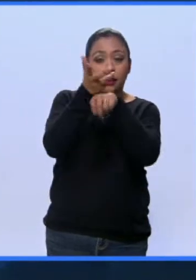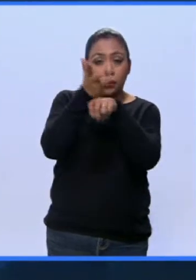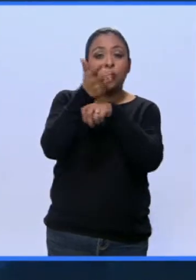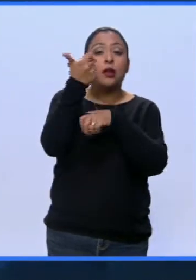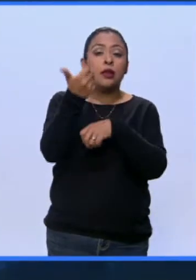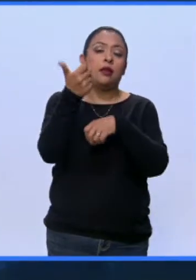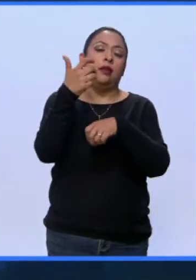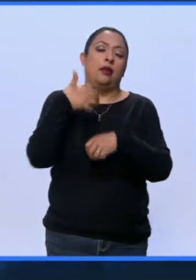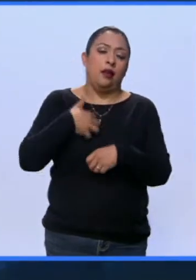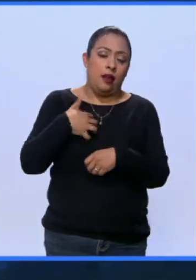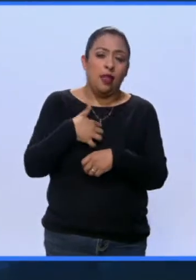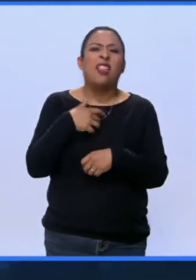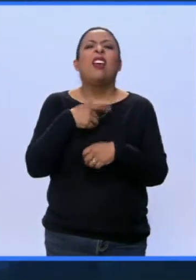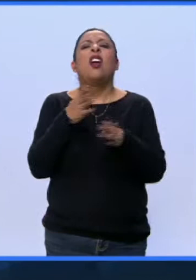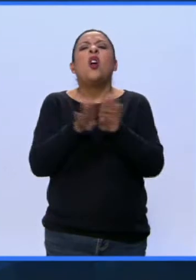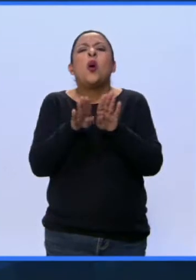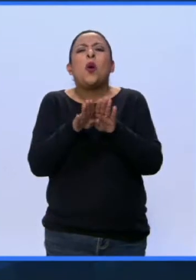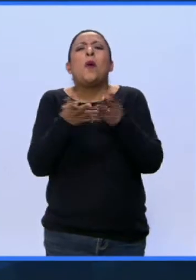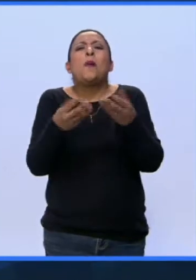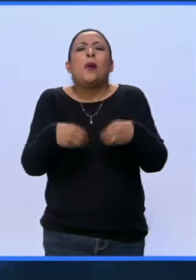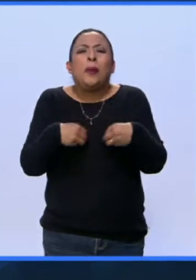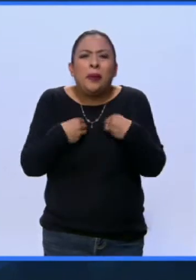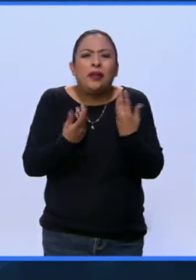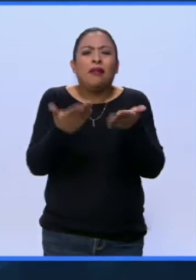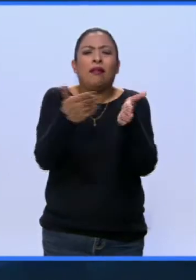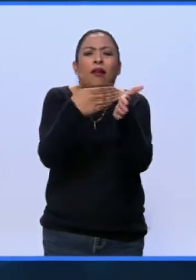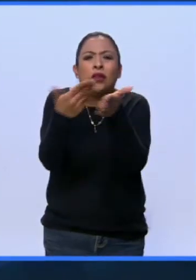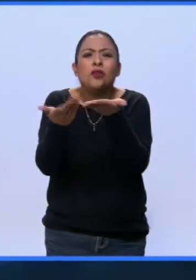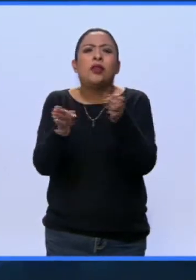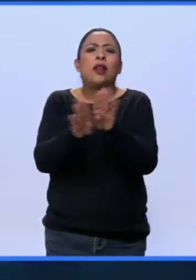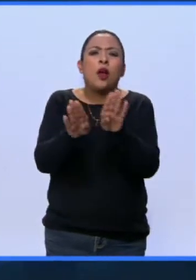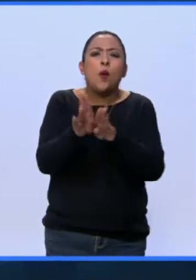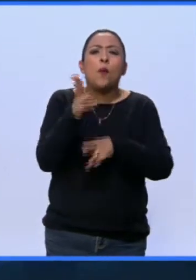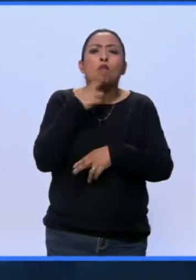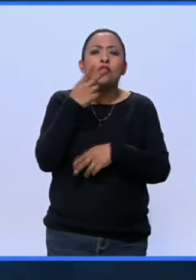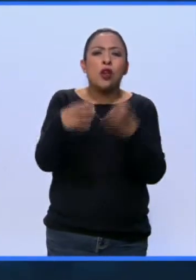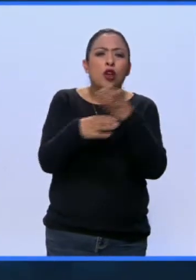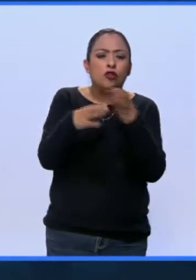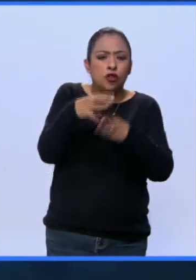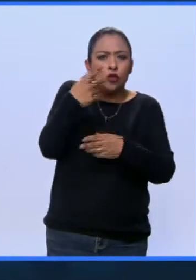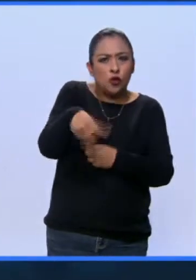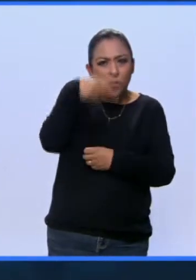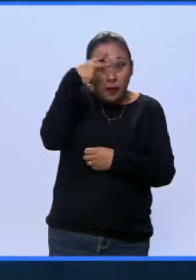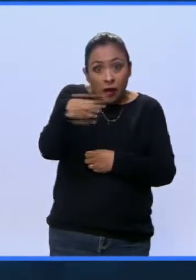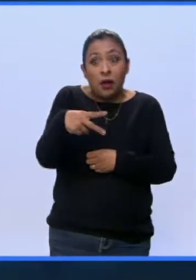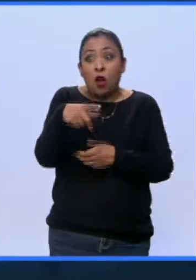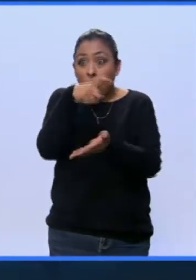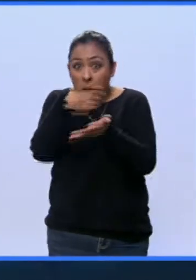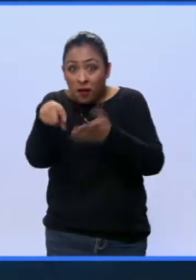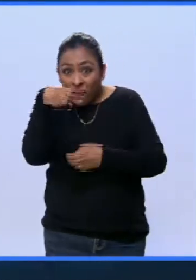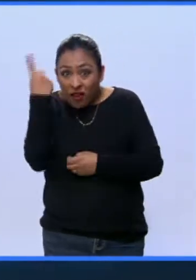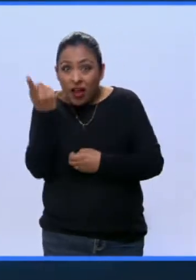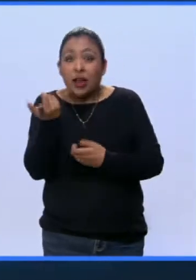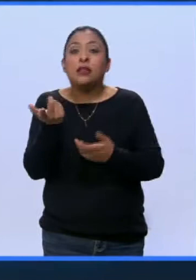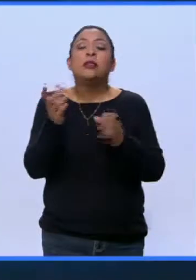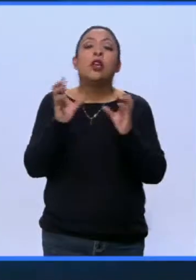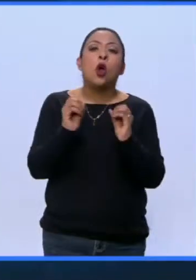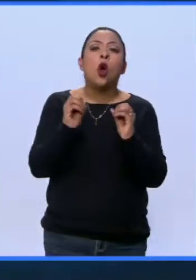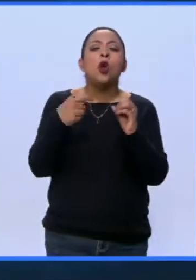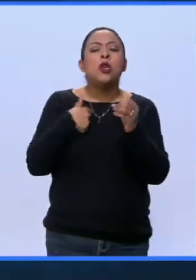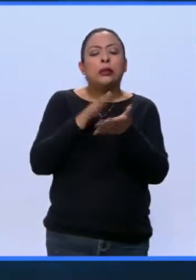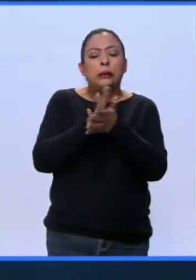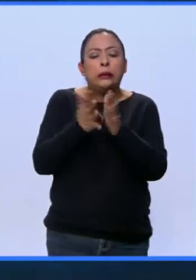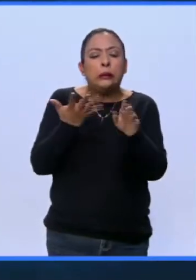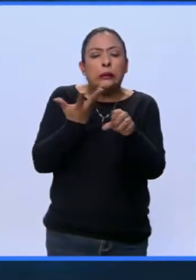Canadá, cómo se vive, cómo se cocina, el uso de los productos mexicanos allá, qué tan fácil es conseguir, cómo han ido adecuando sus